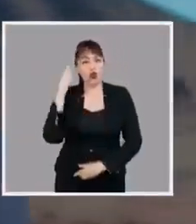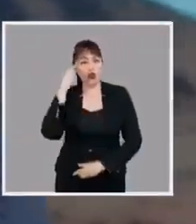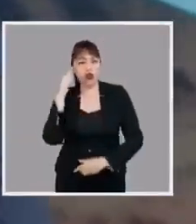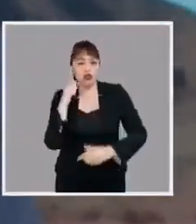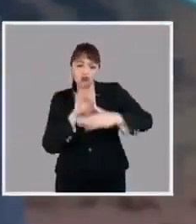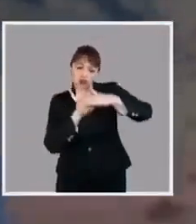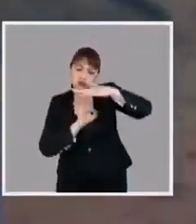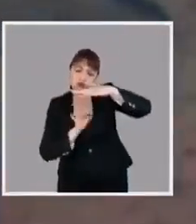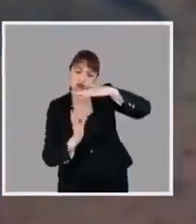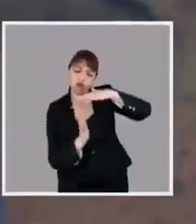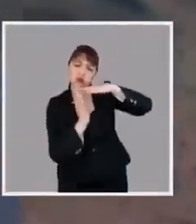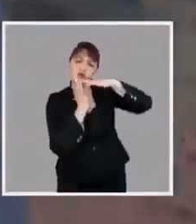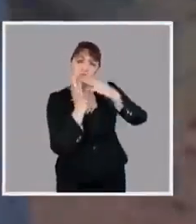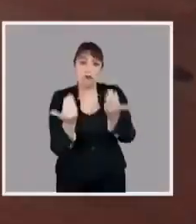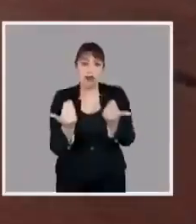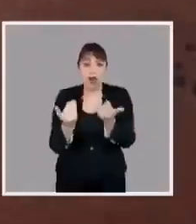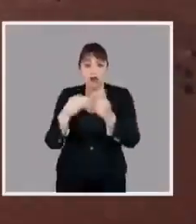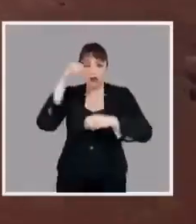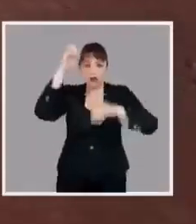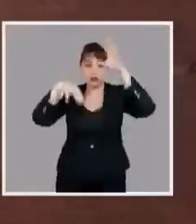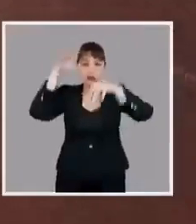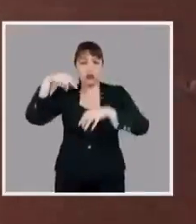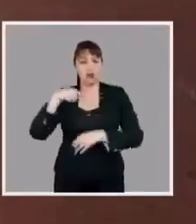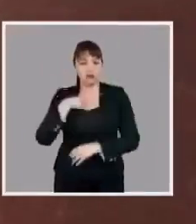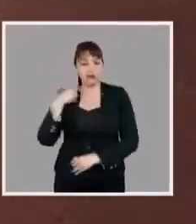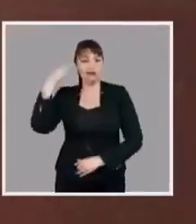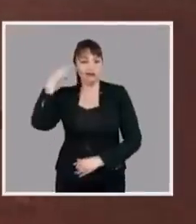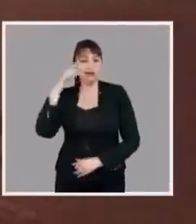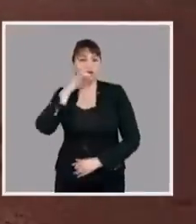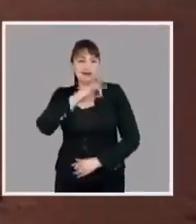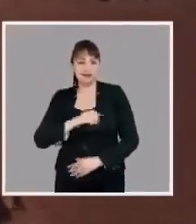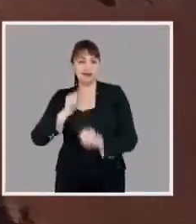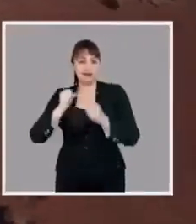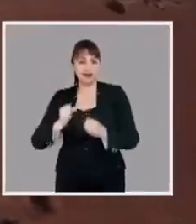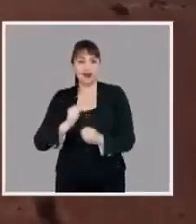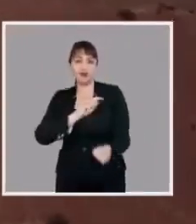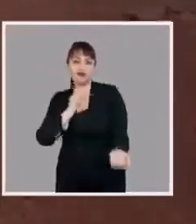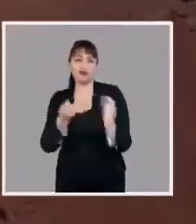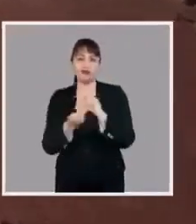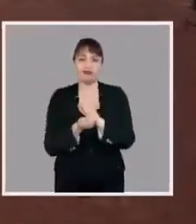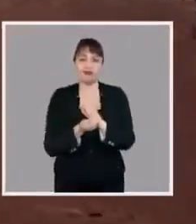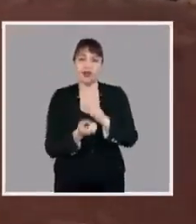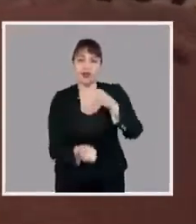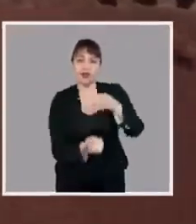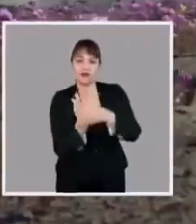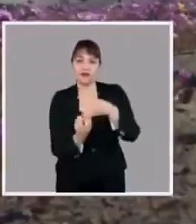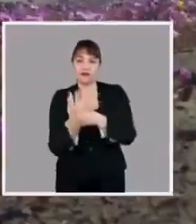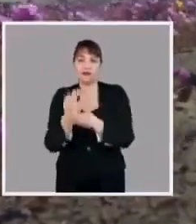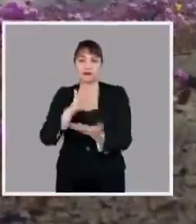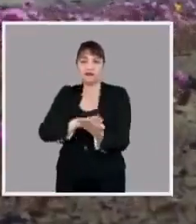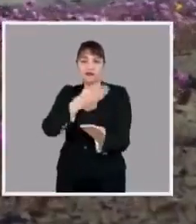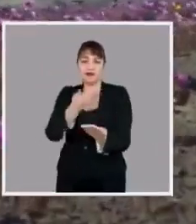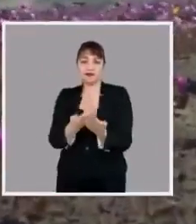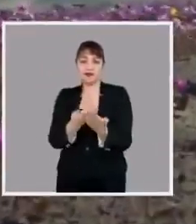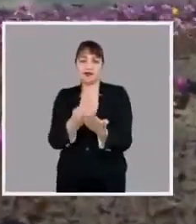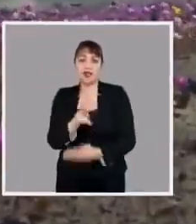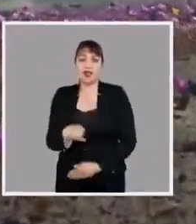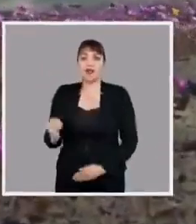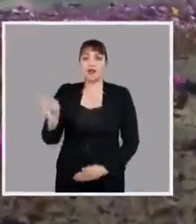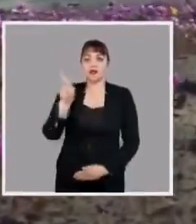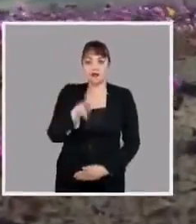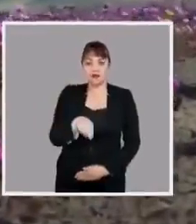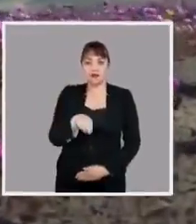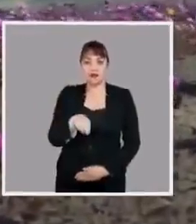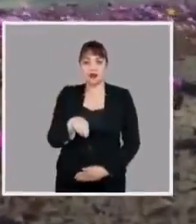semillas esperando la lluvia, yo creo que Chile puede volver a florecer. Ahora tenemos que sanarnos y recuperarnos